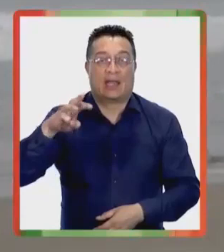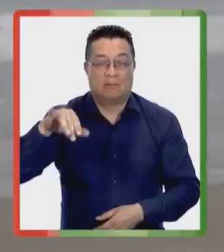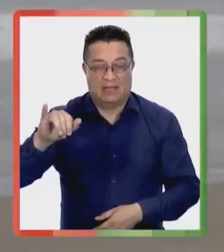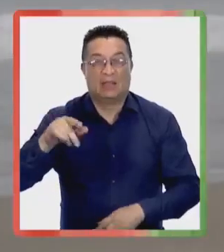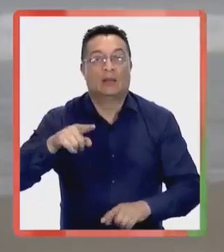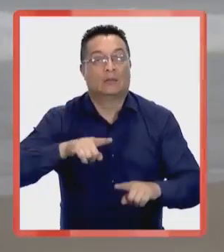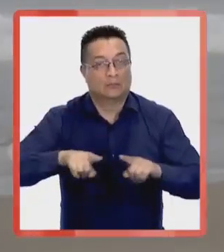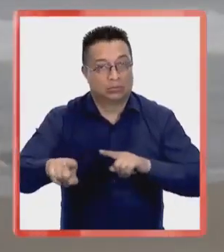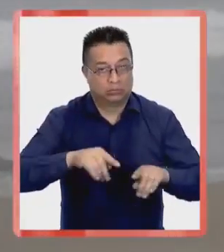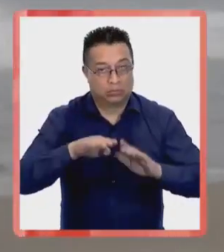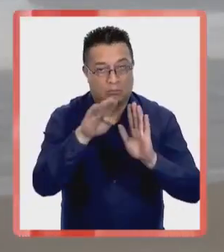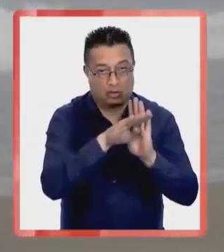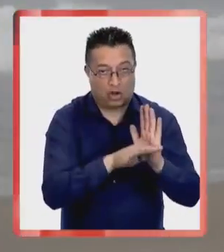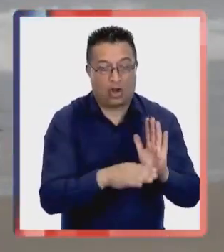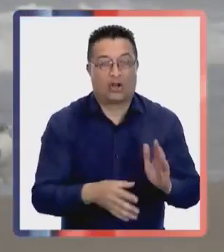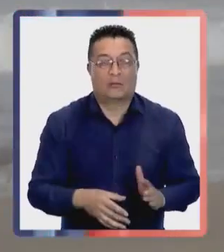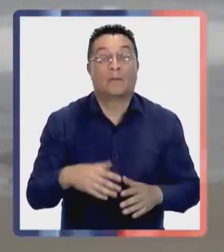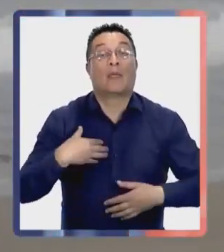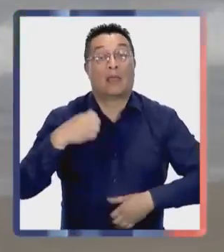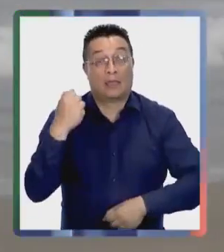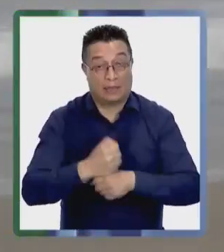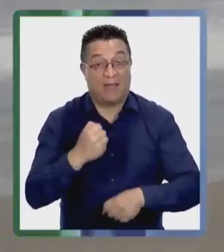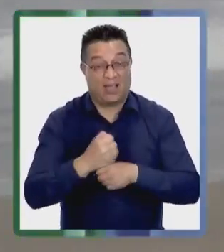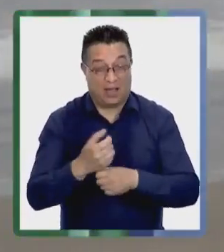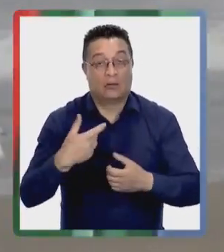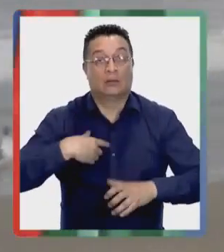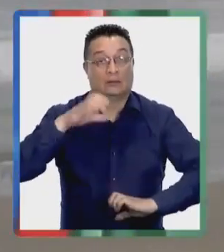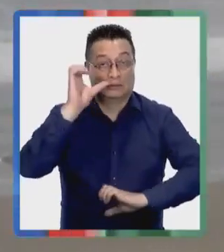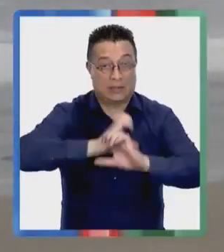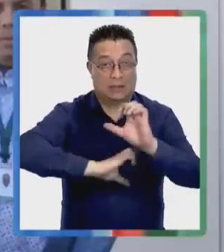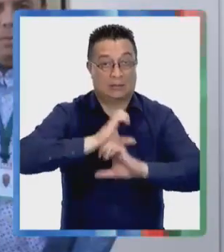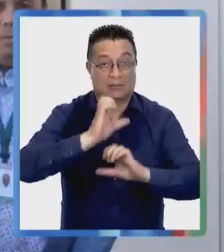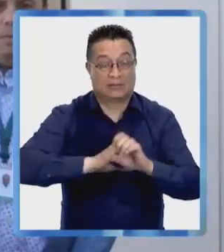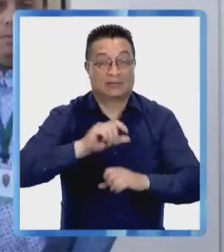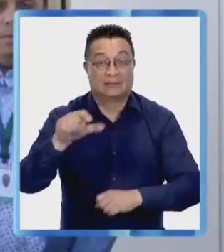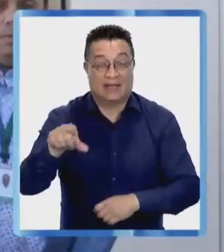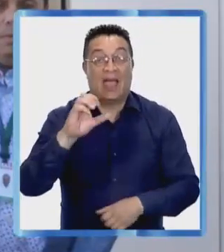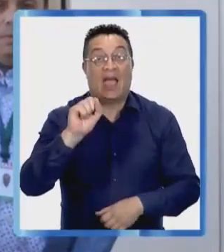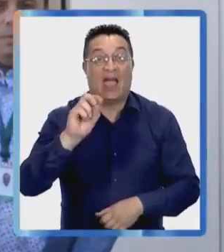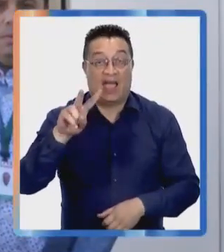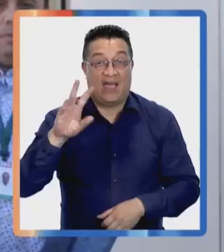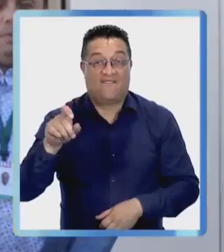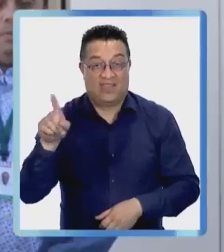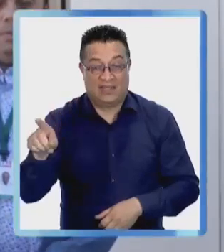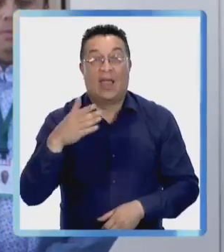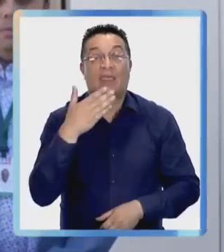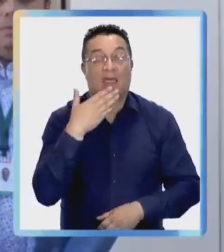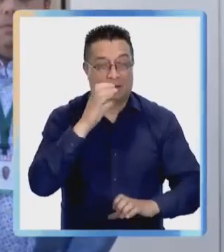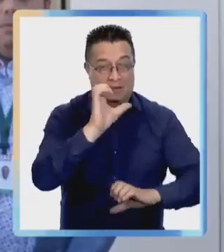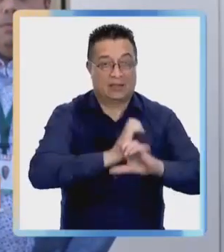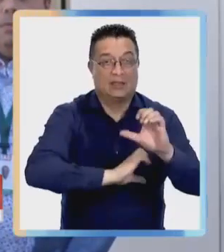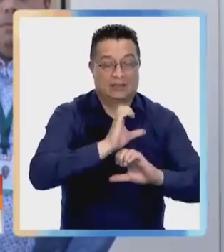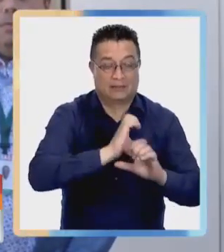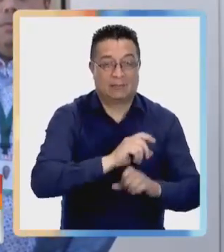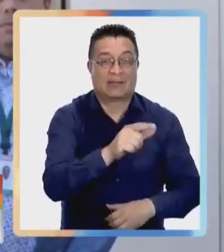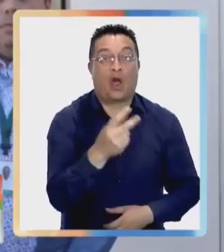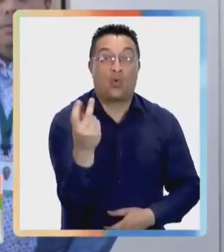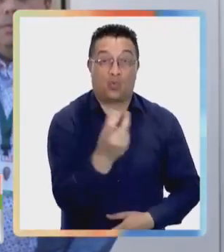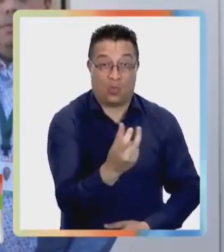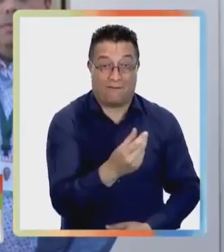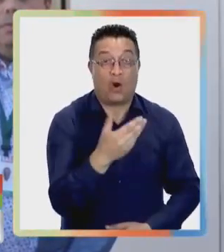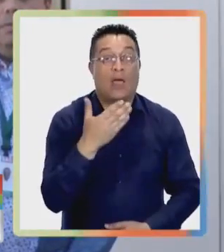o al Ceremi de Salud respectivo para que activen el protocolo. Hemos trabajado con la industria de aves,